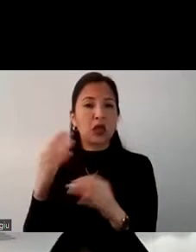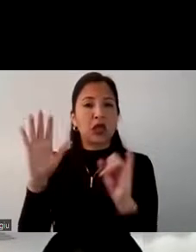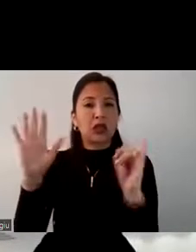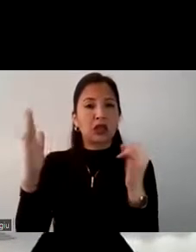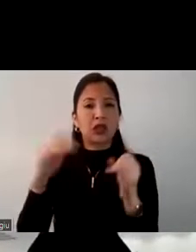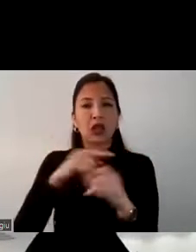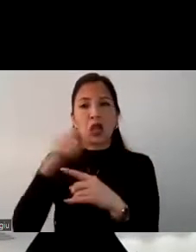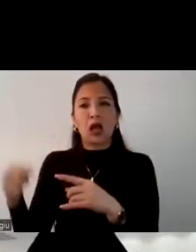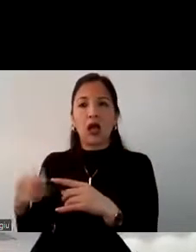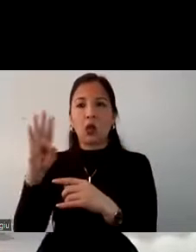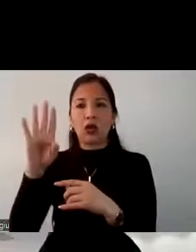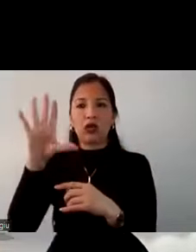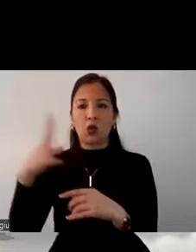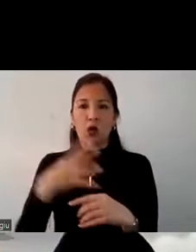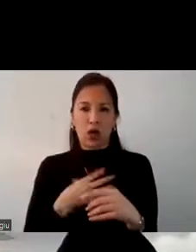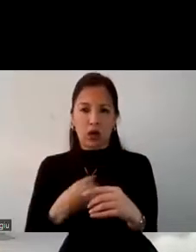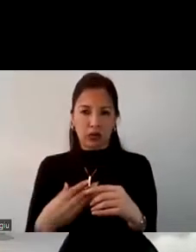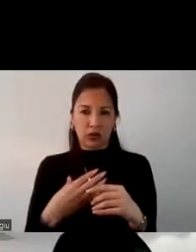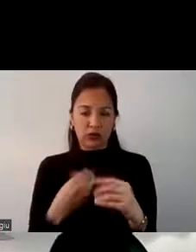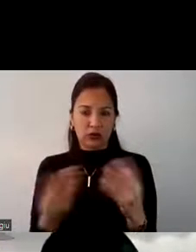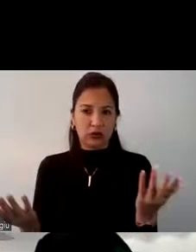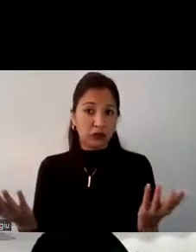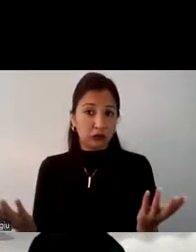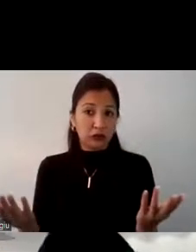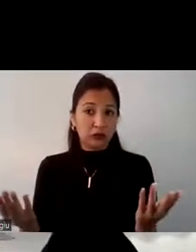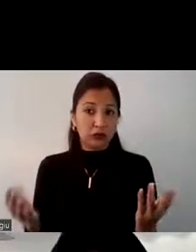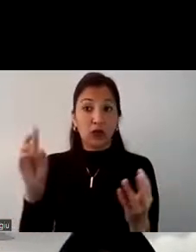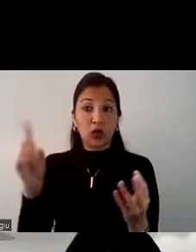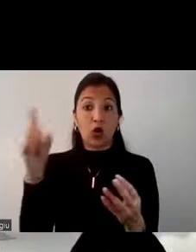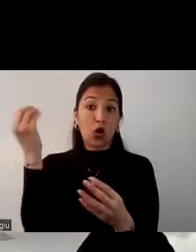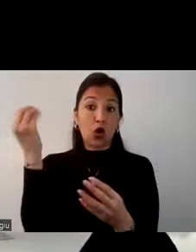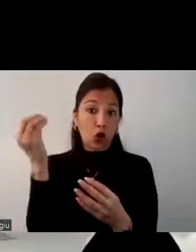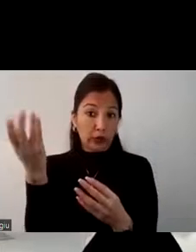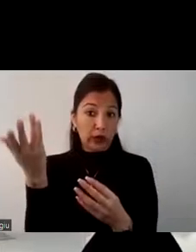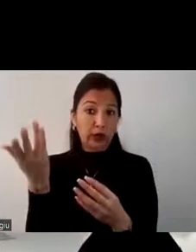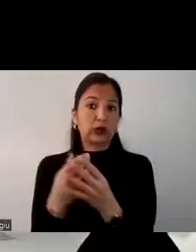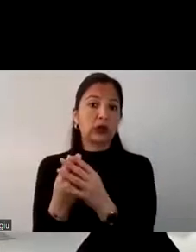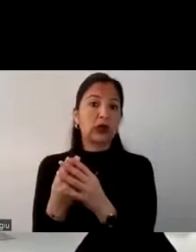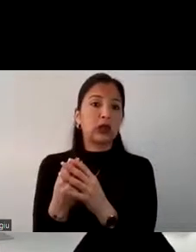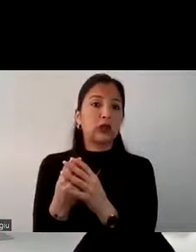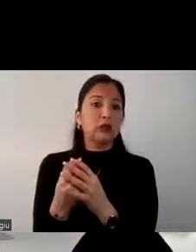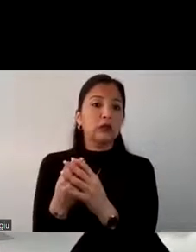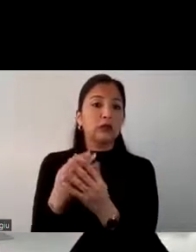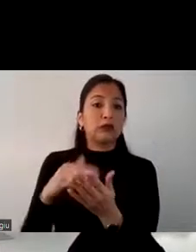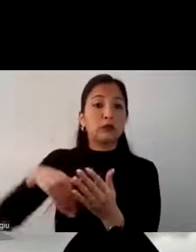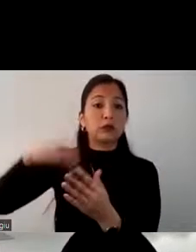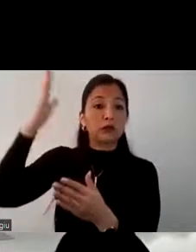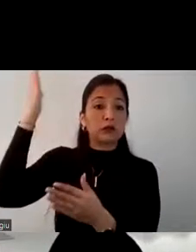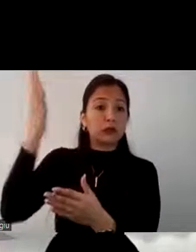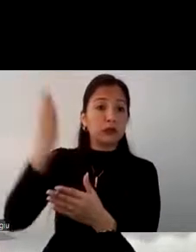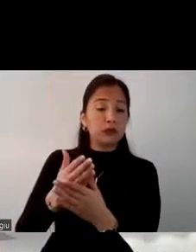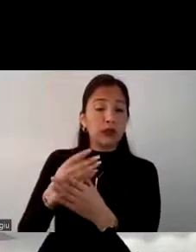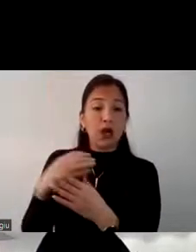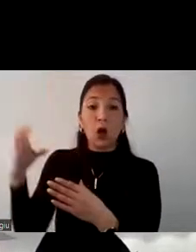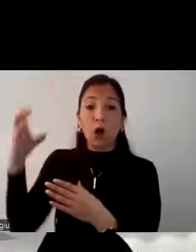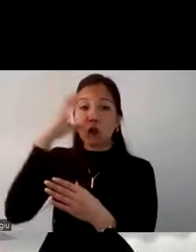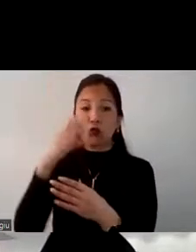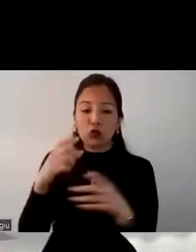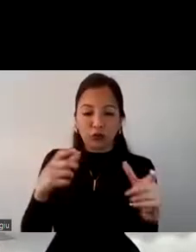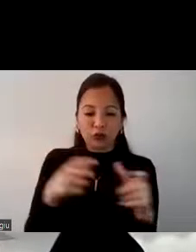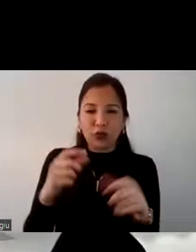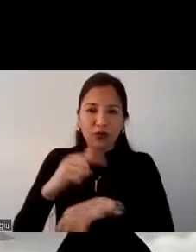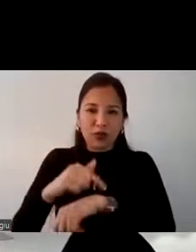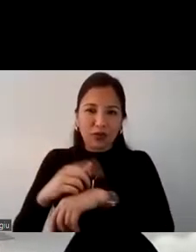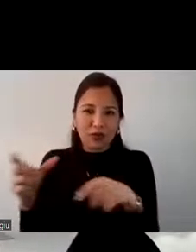45 años. Quiere decir que es un segmento joven. Más de la mitad de ellos planifica con poca anticipación,